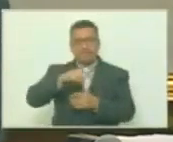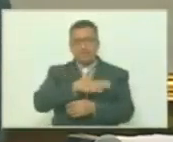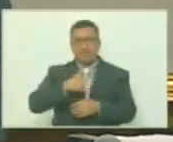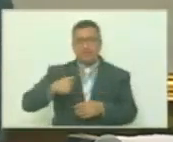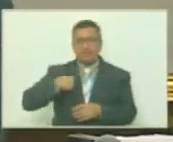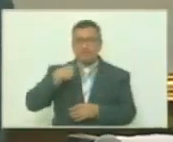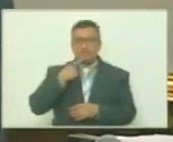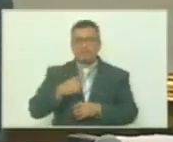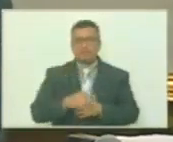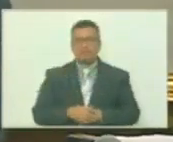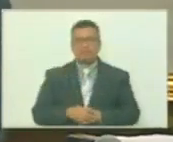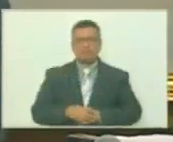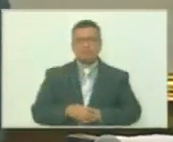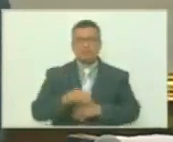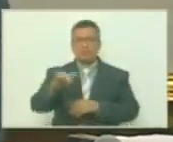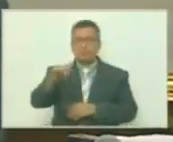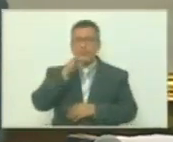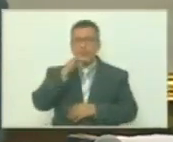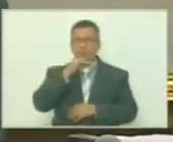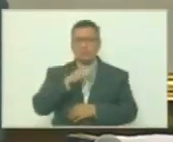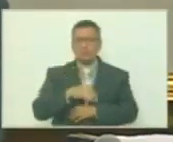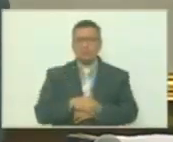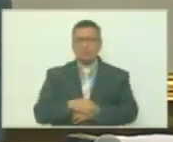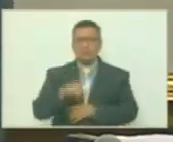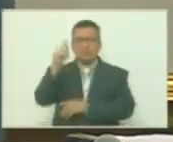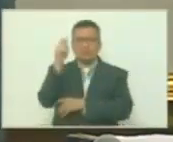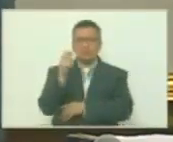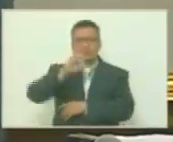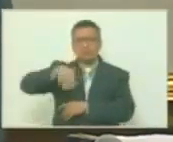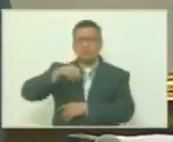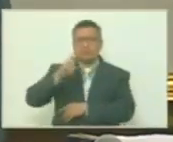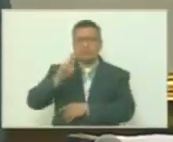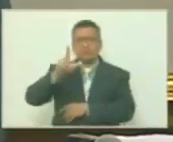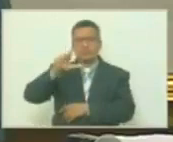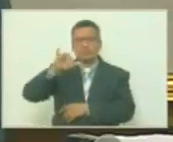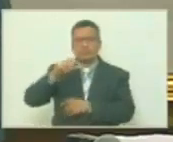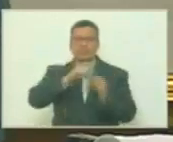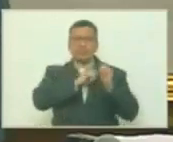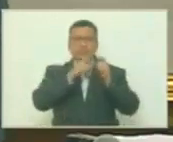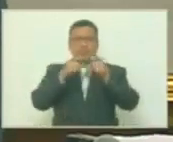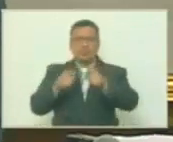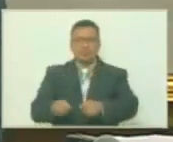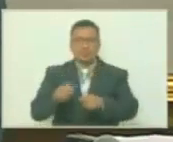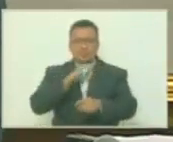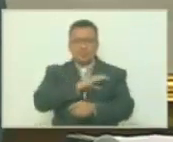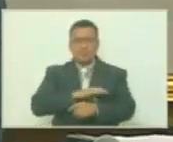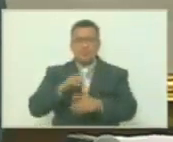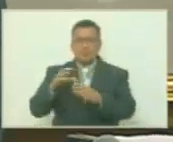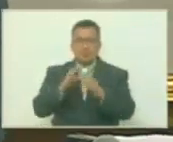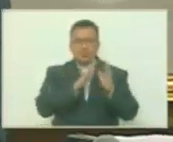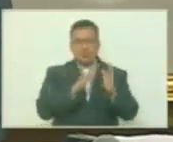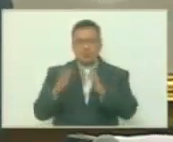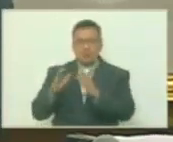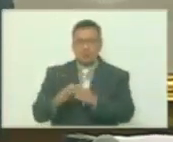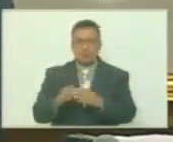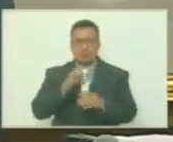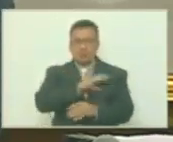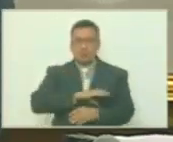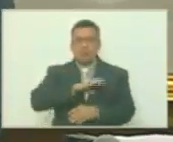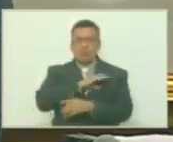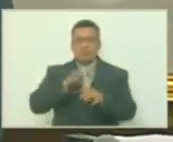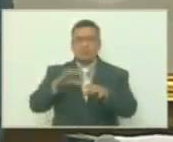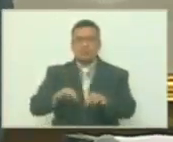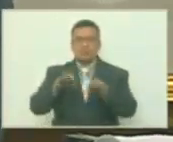señalar como información que el diputado Julio Chávez fue designado como coordinador de la comisión